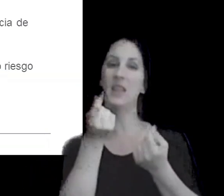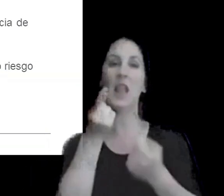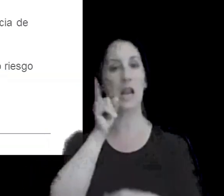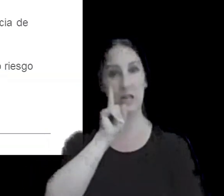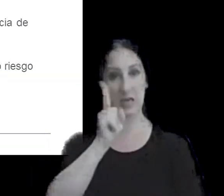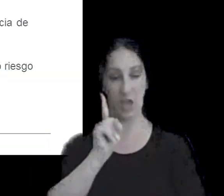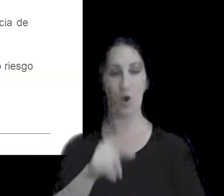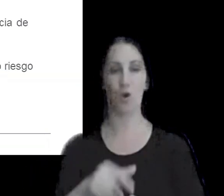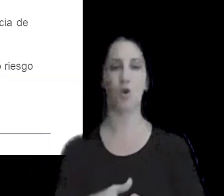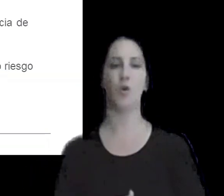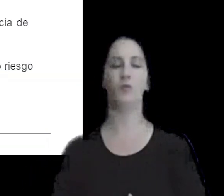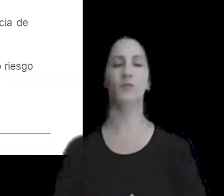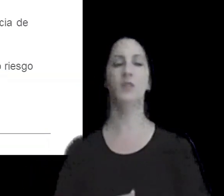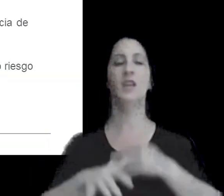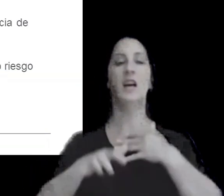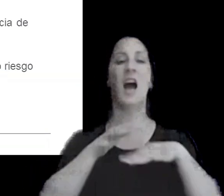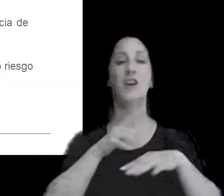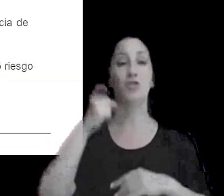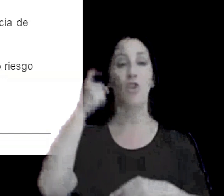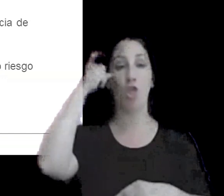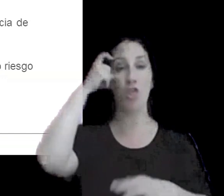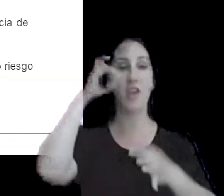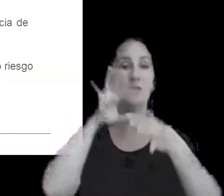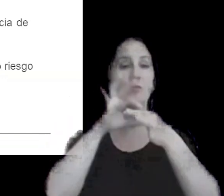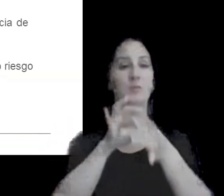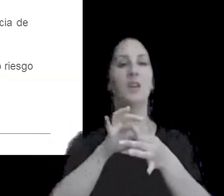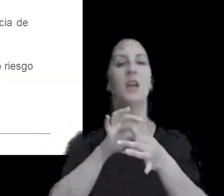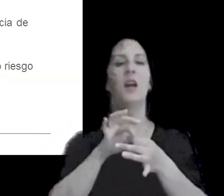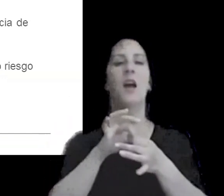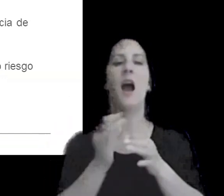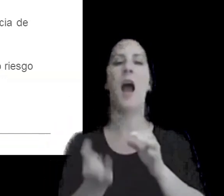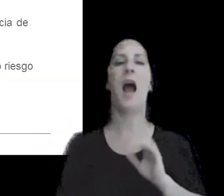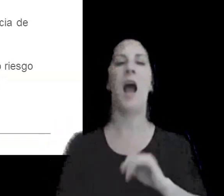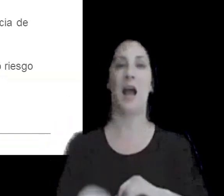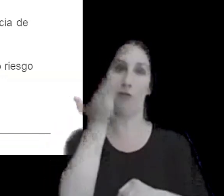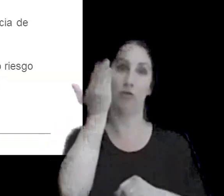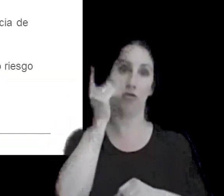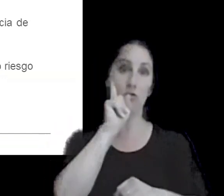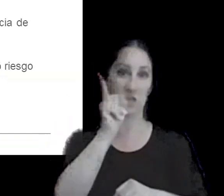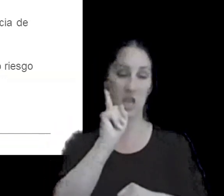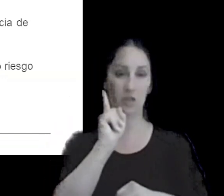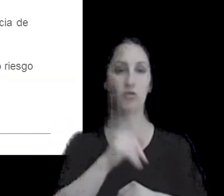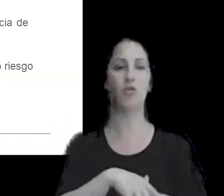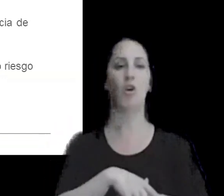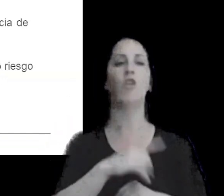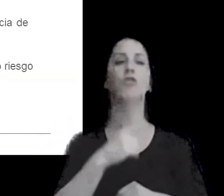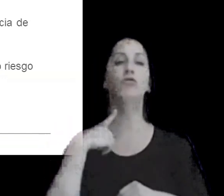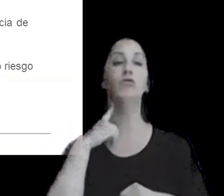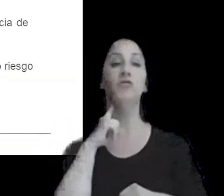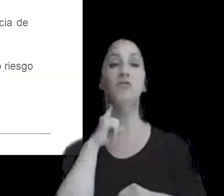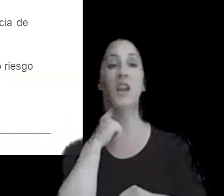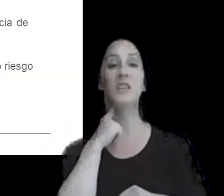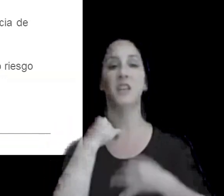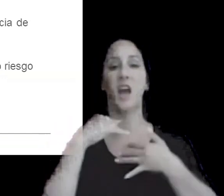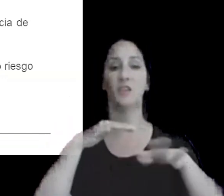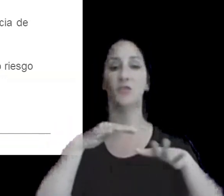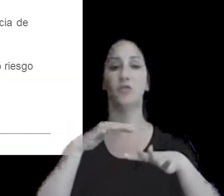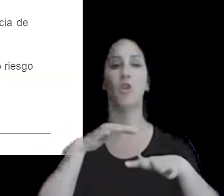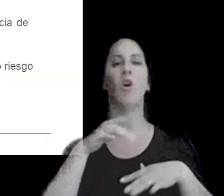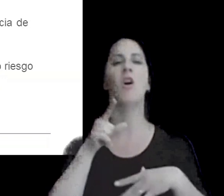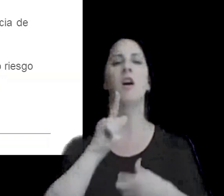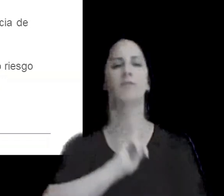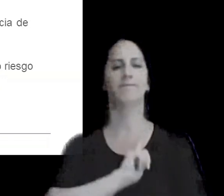la acción 10 relacionada con operaciones de alto riesgo y la acción 13 relacionada con la